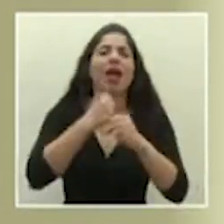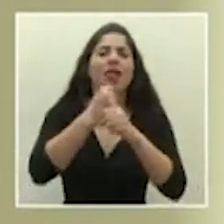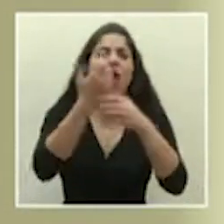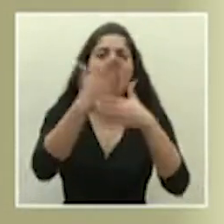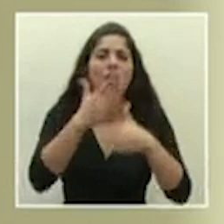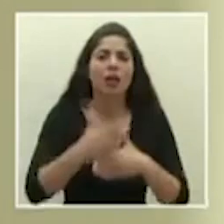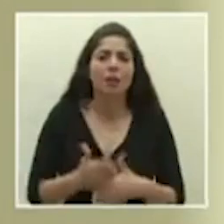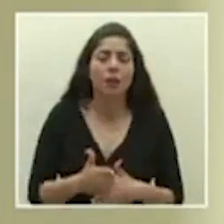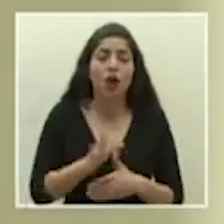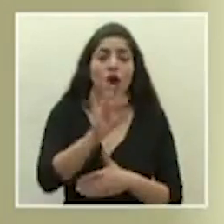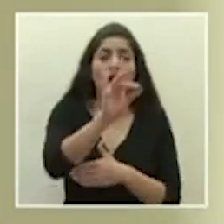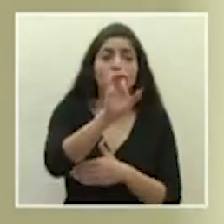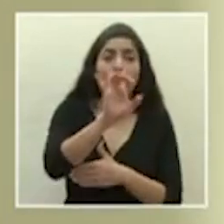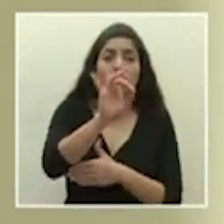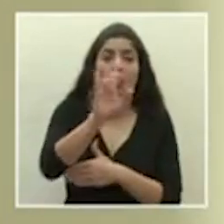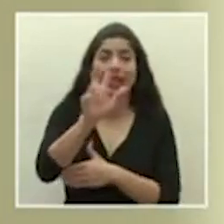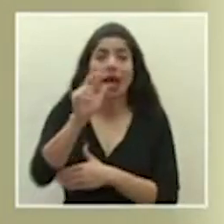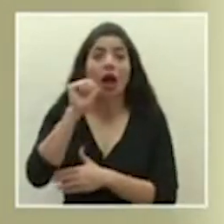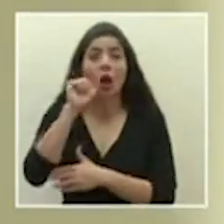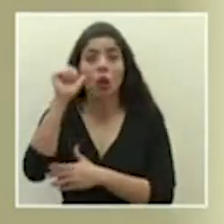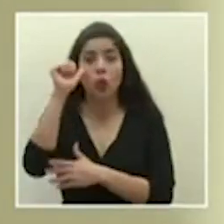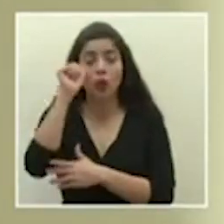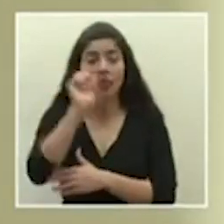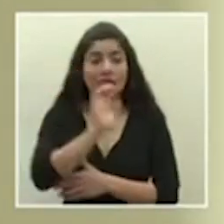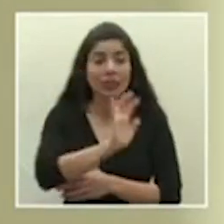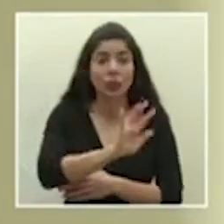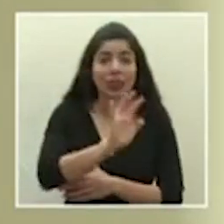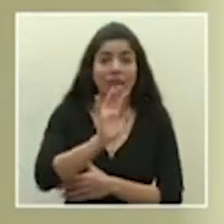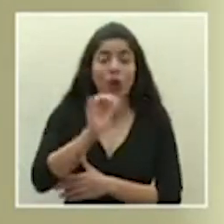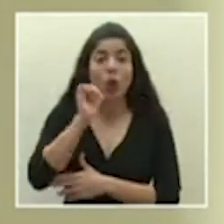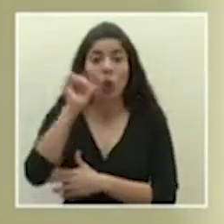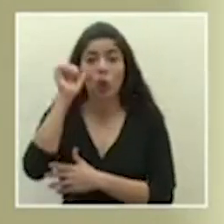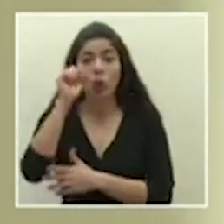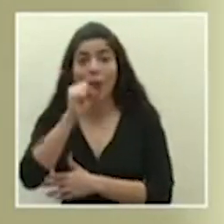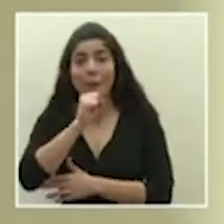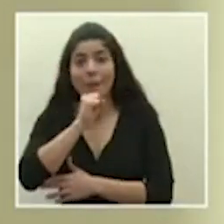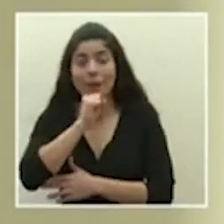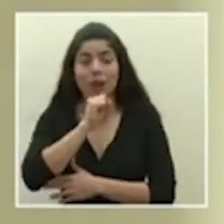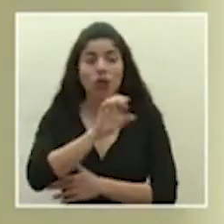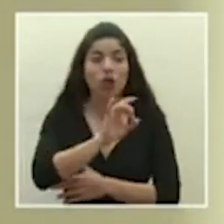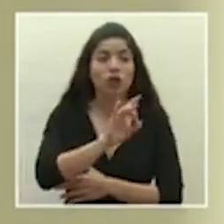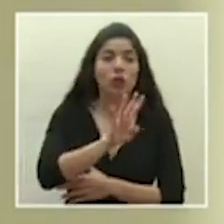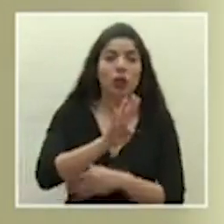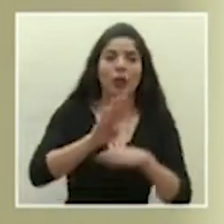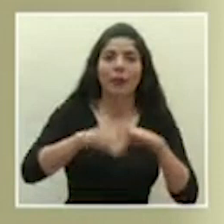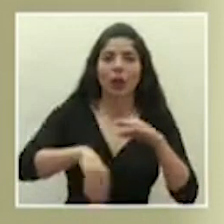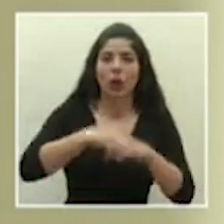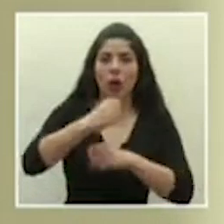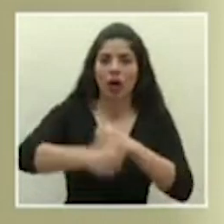son 883 adultos, 55 adultos mayores y 84 menores de edad.